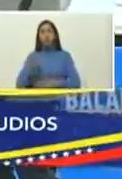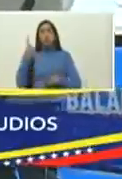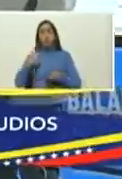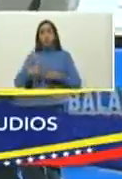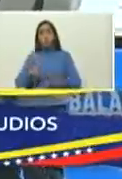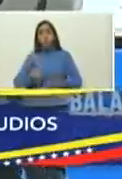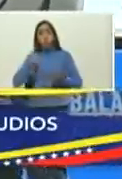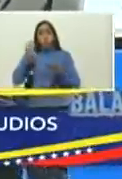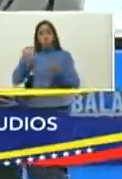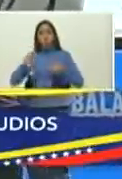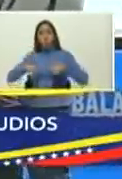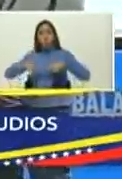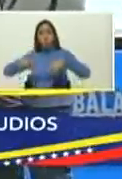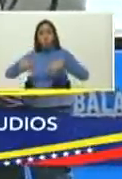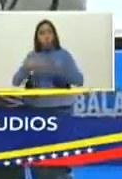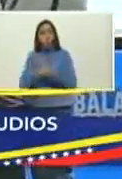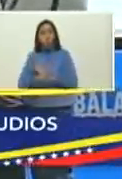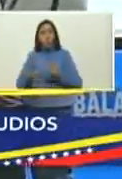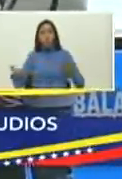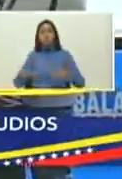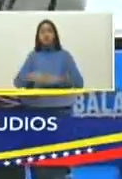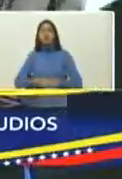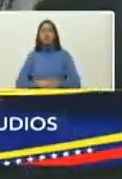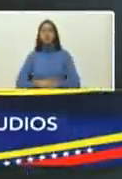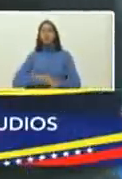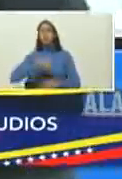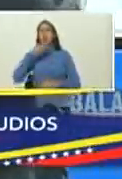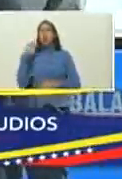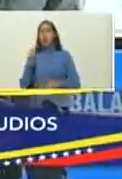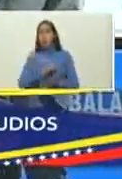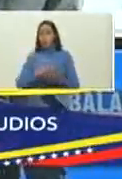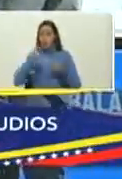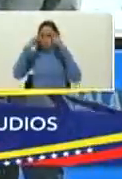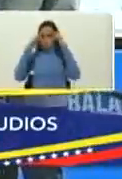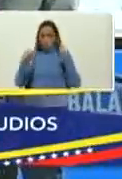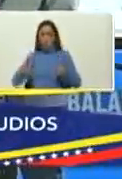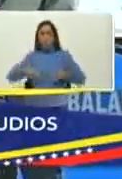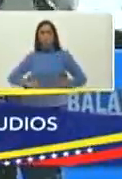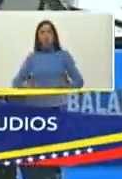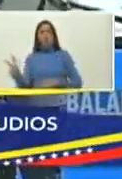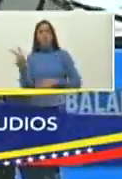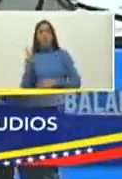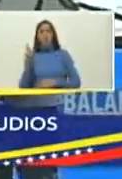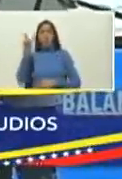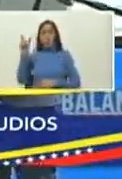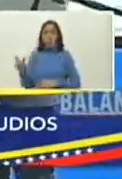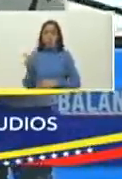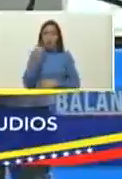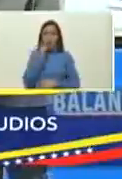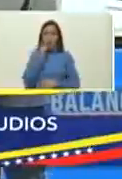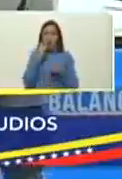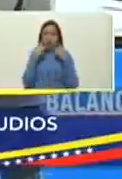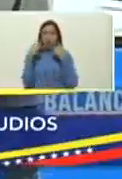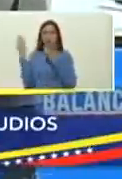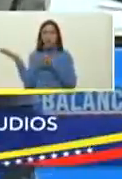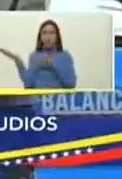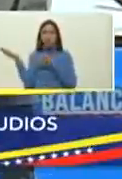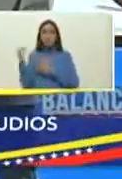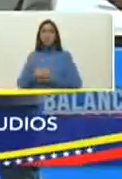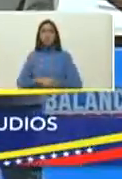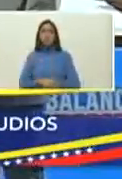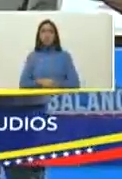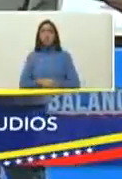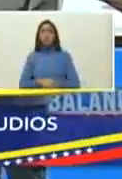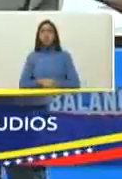su obra It's a Selfie World el joven escritor venezolano Miguel Antonio Guevara este